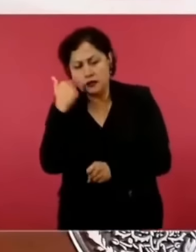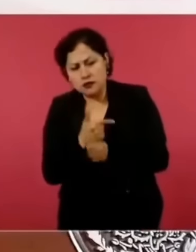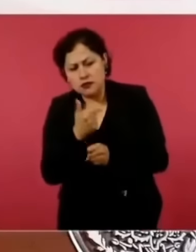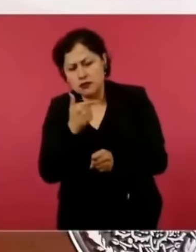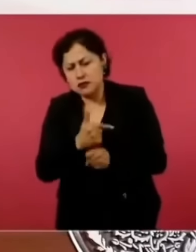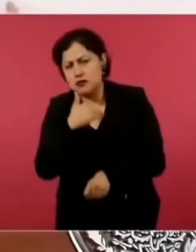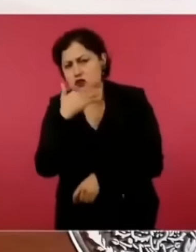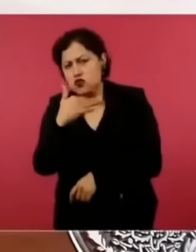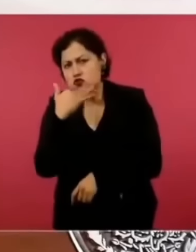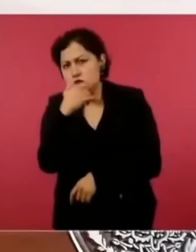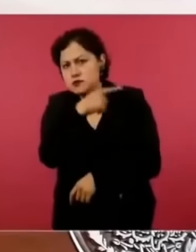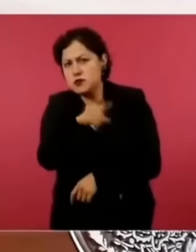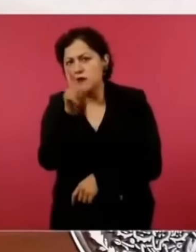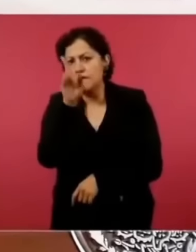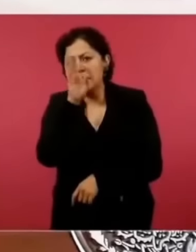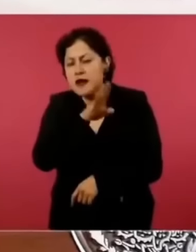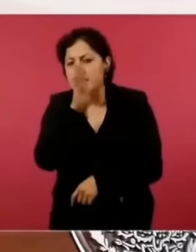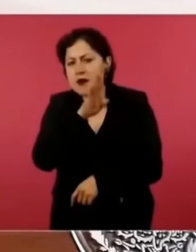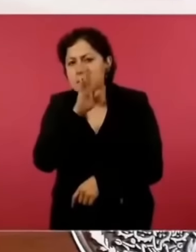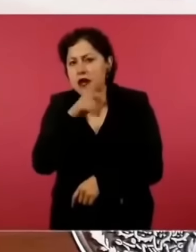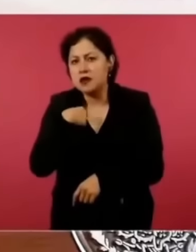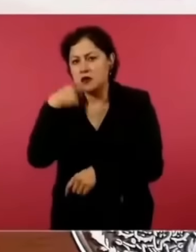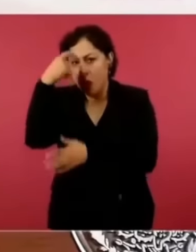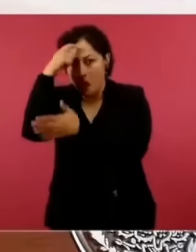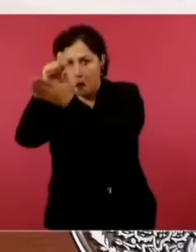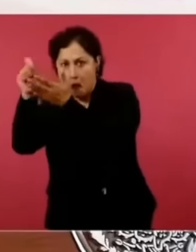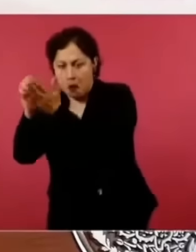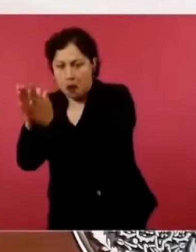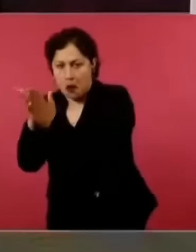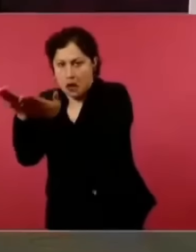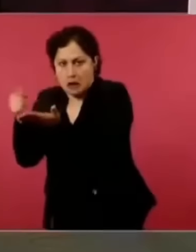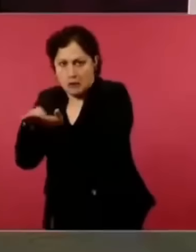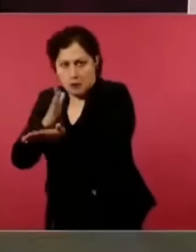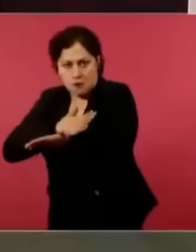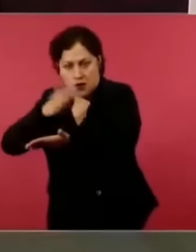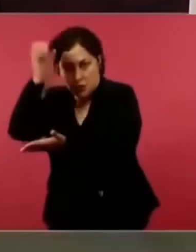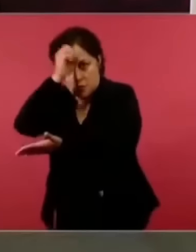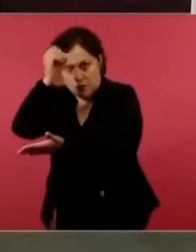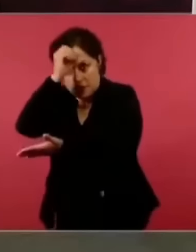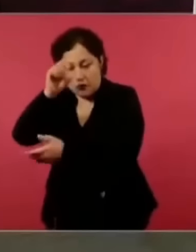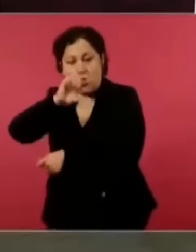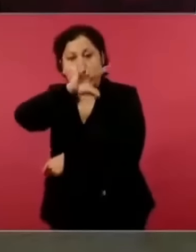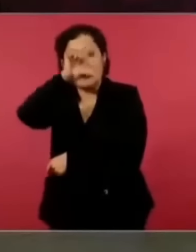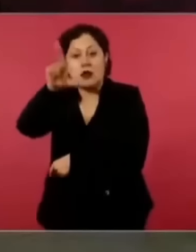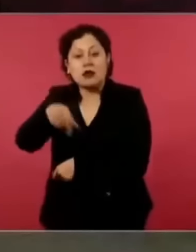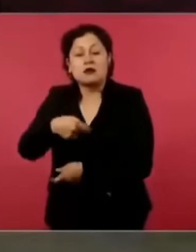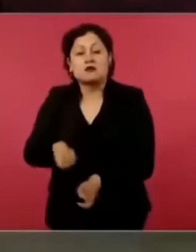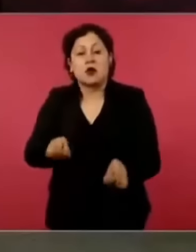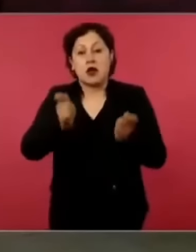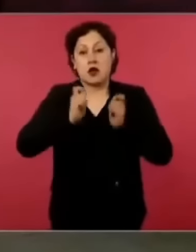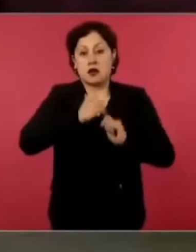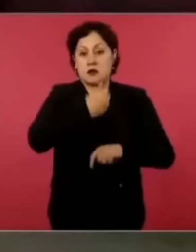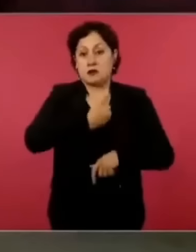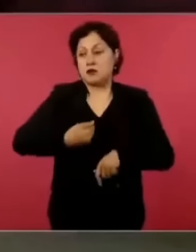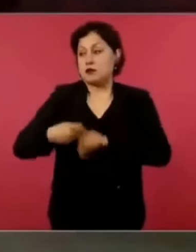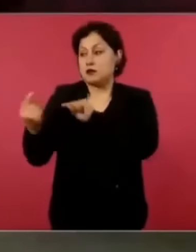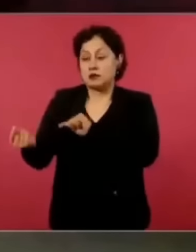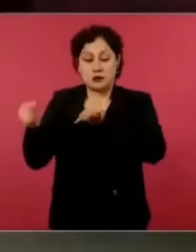me sorprendió, porque era mucho más la corrupción de lo que yo imaginaba.